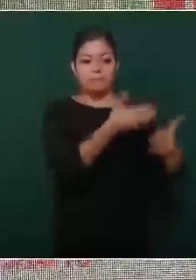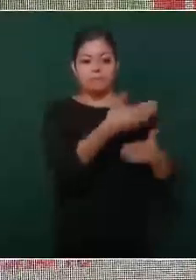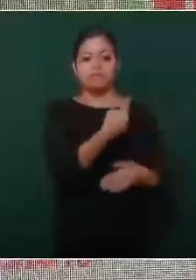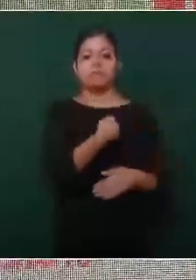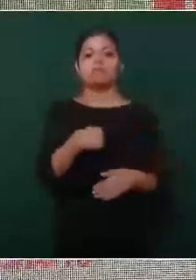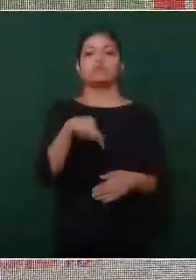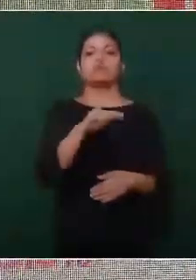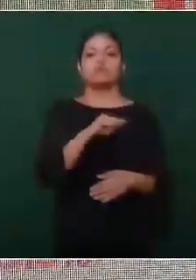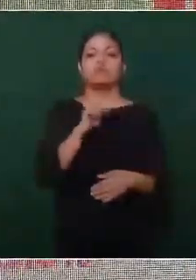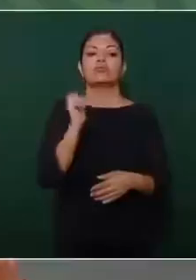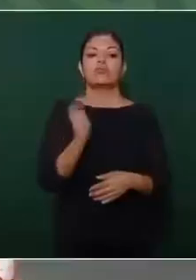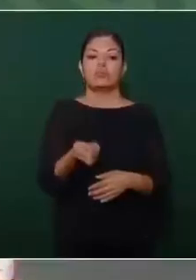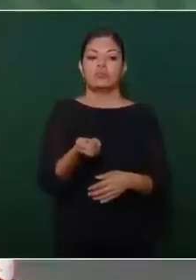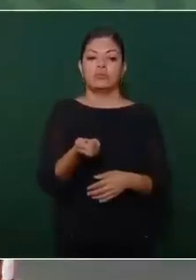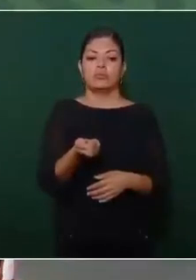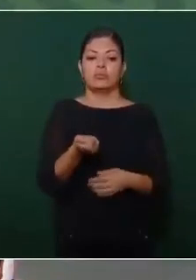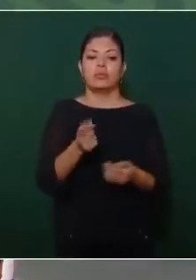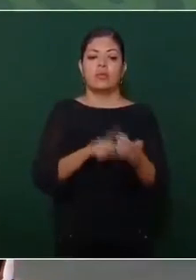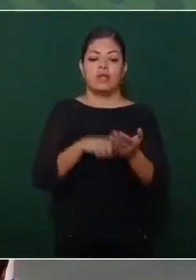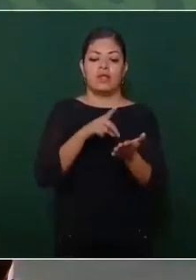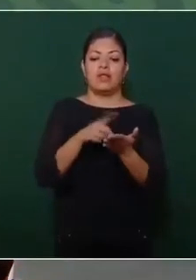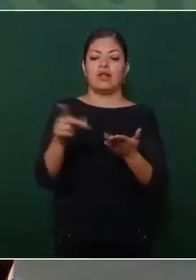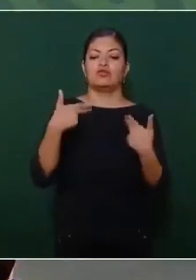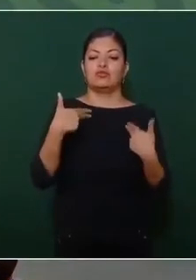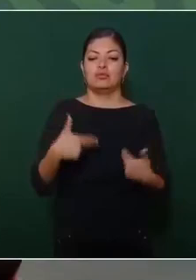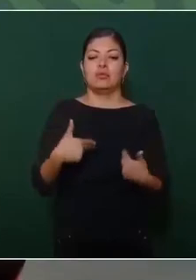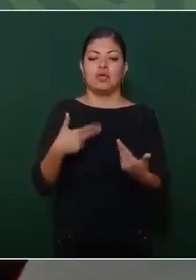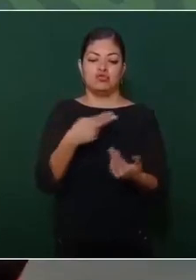nos encargamos de los derechos humanos.